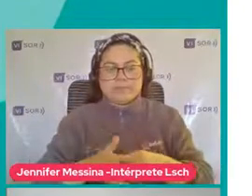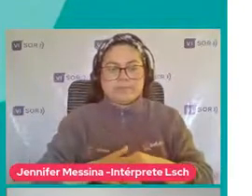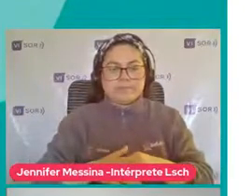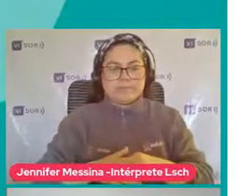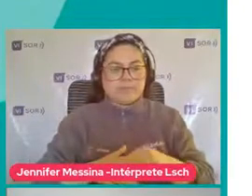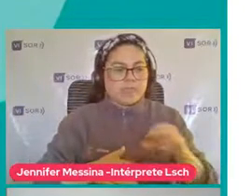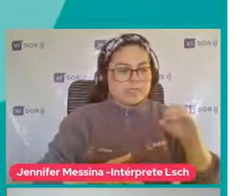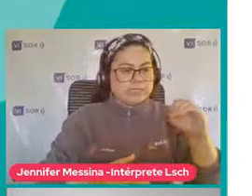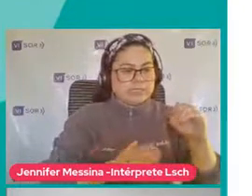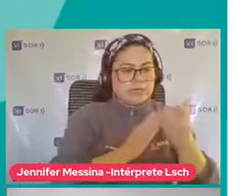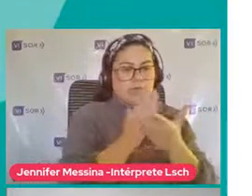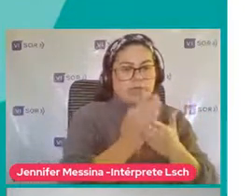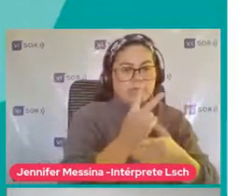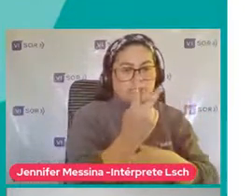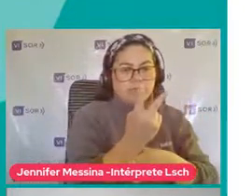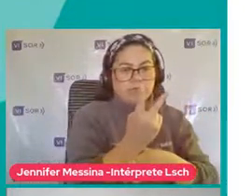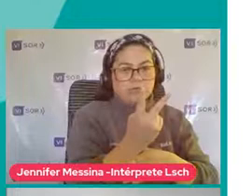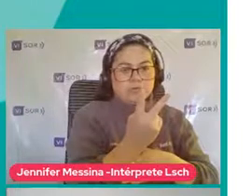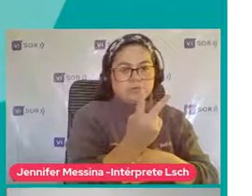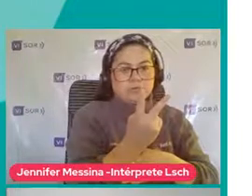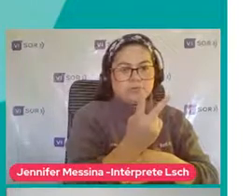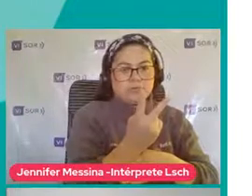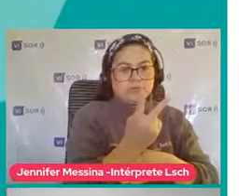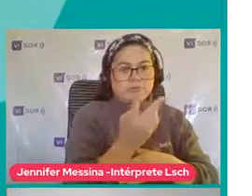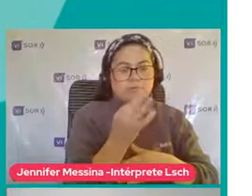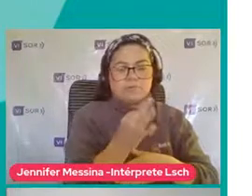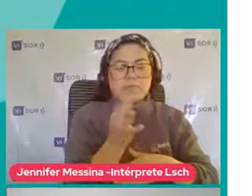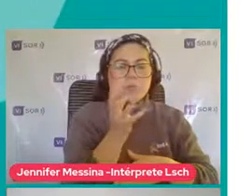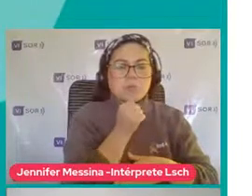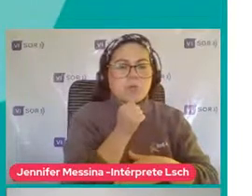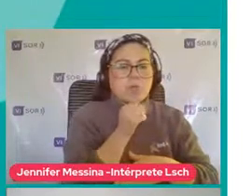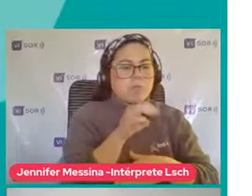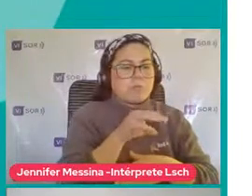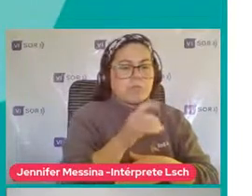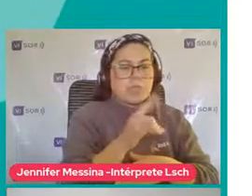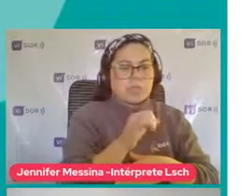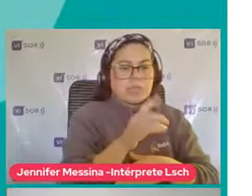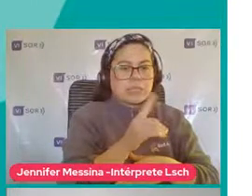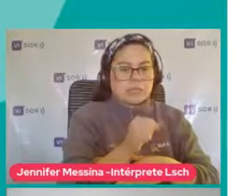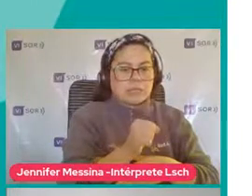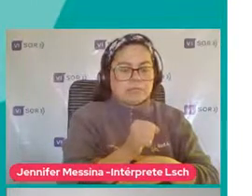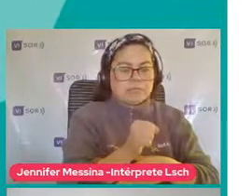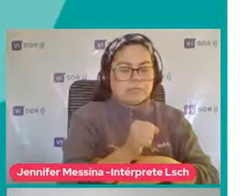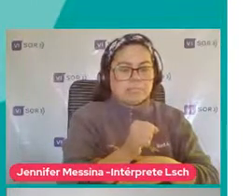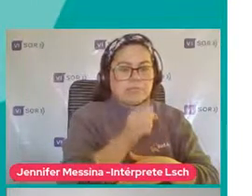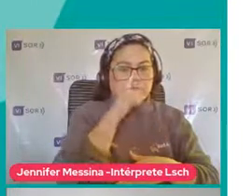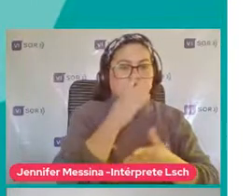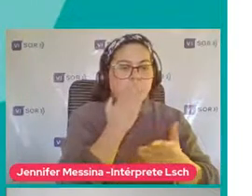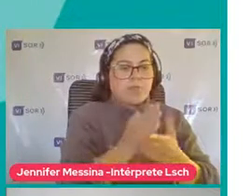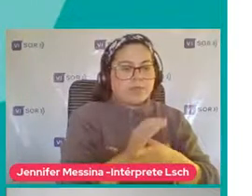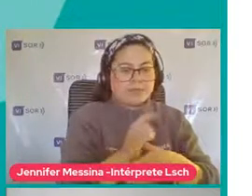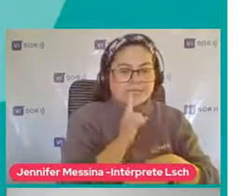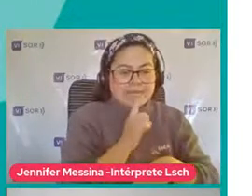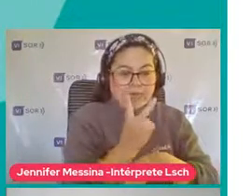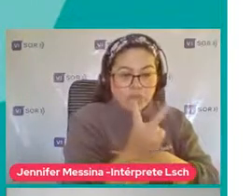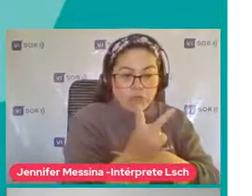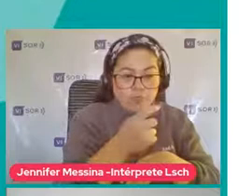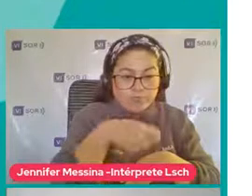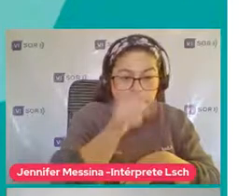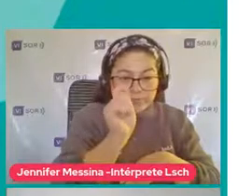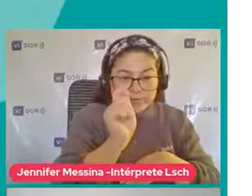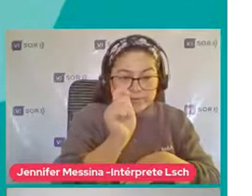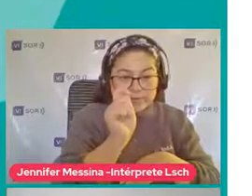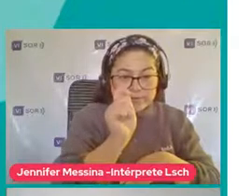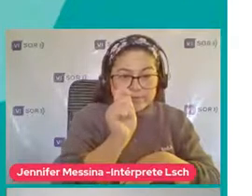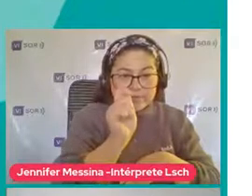riesgo De presentar el diagnóstico Y no se tiene que tomar Ninguna medida Cuando yo presento Cuando el niño presenta Más de dos conductas Hay mediano